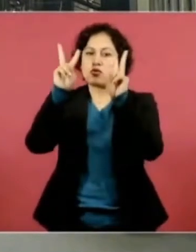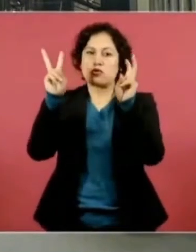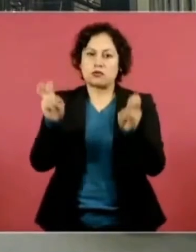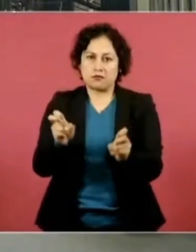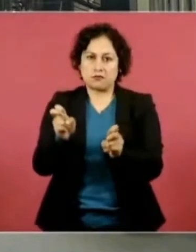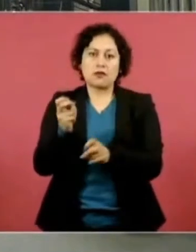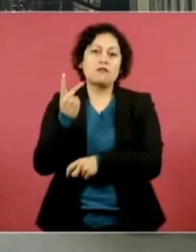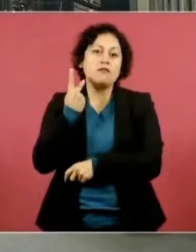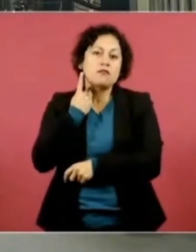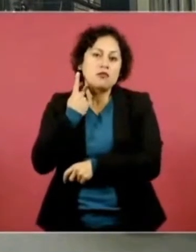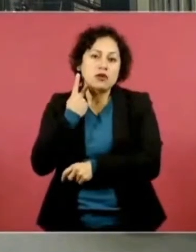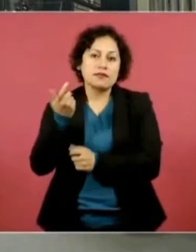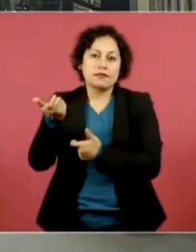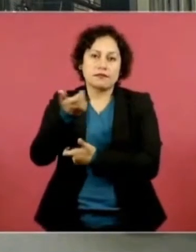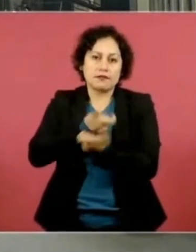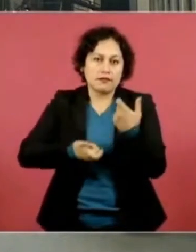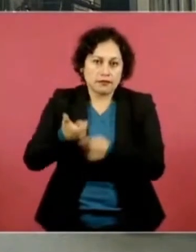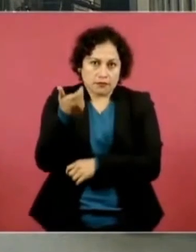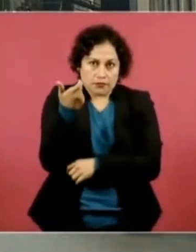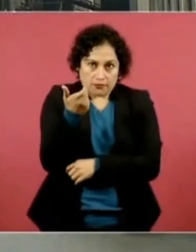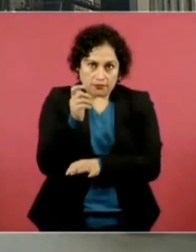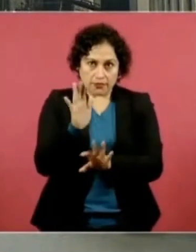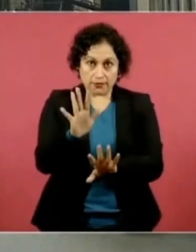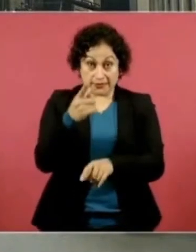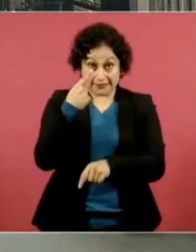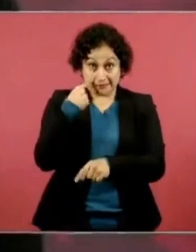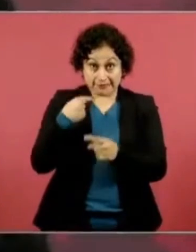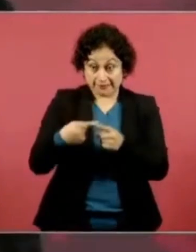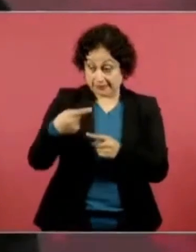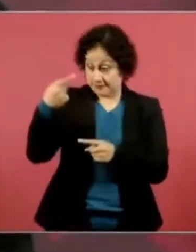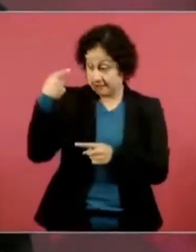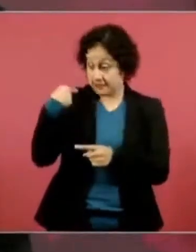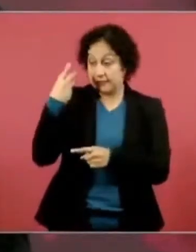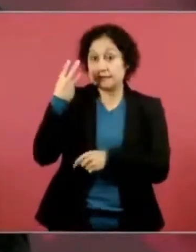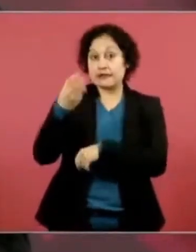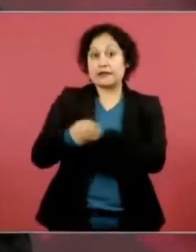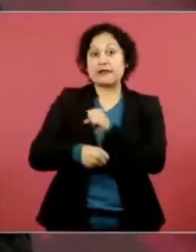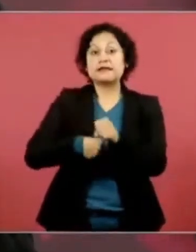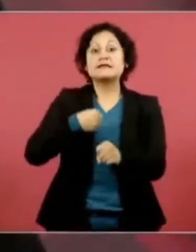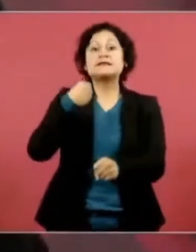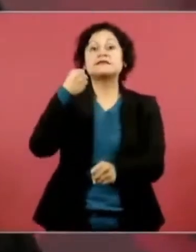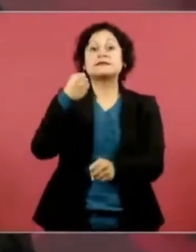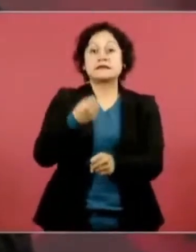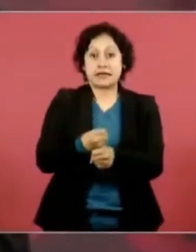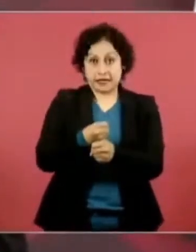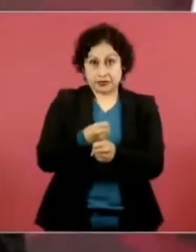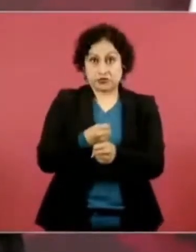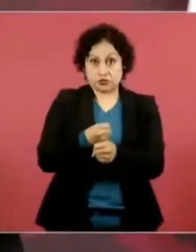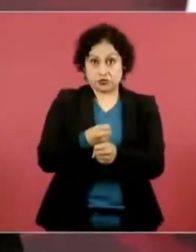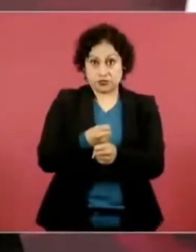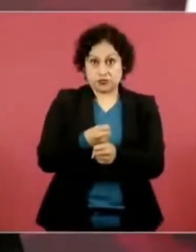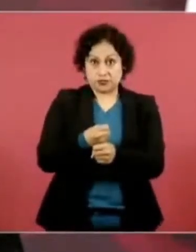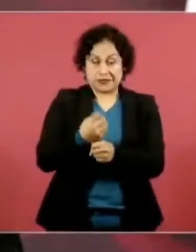En tres años consecutivos se aprobó el presupuesto